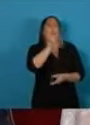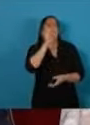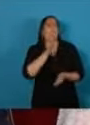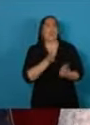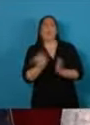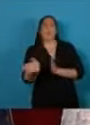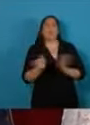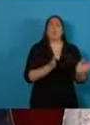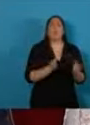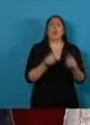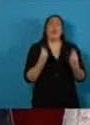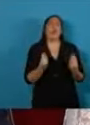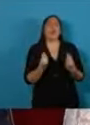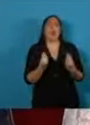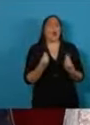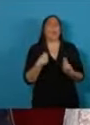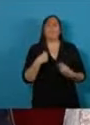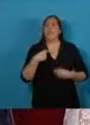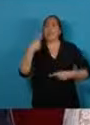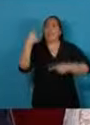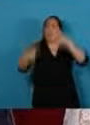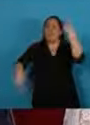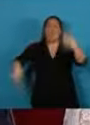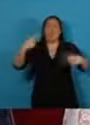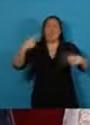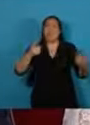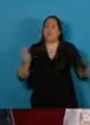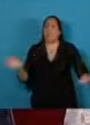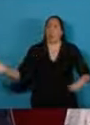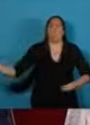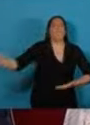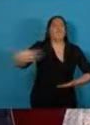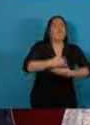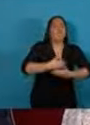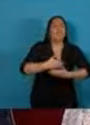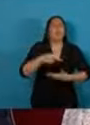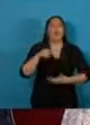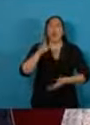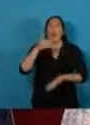abrazaremos a todos quienes sean discriminados